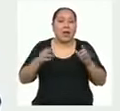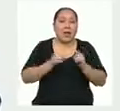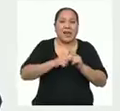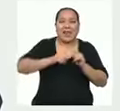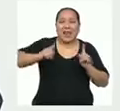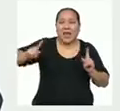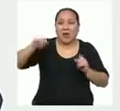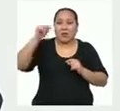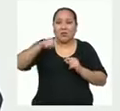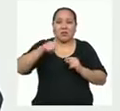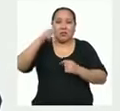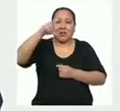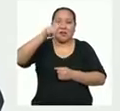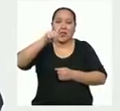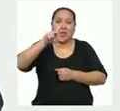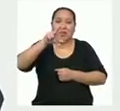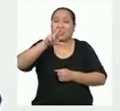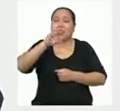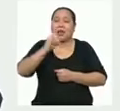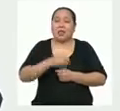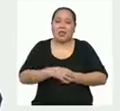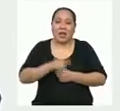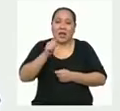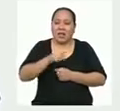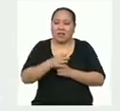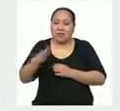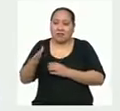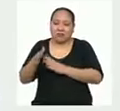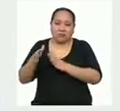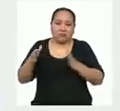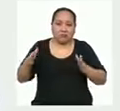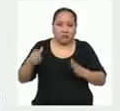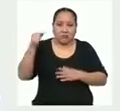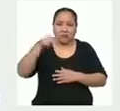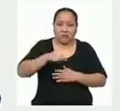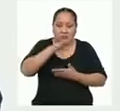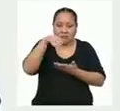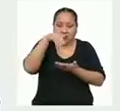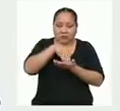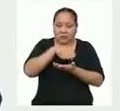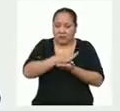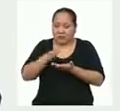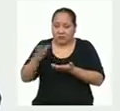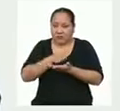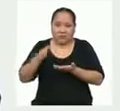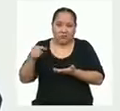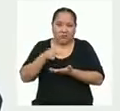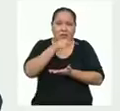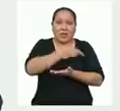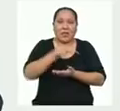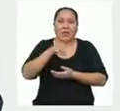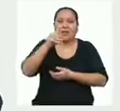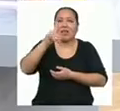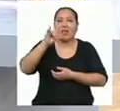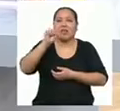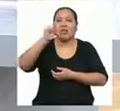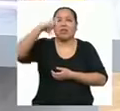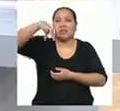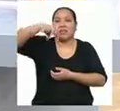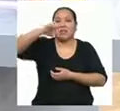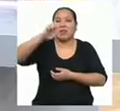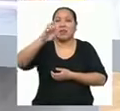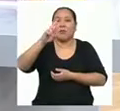valores de este 30. A este alejamiento, con respecto al 30, lo asociamos con la dispersión.